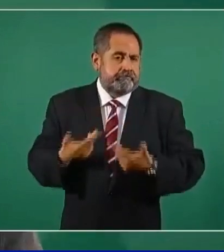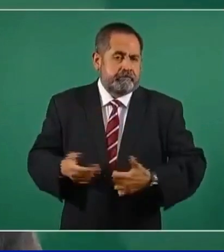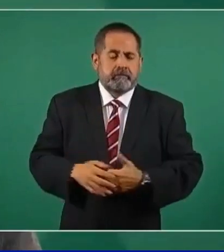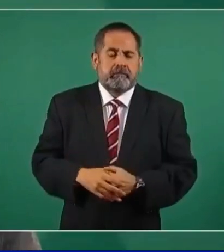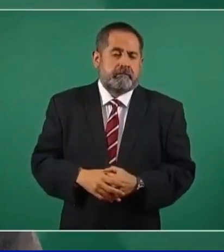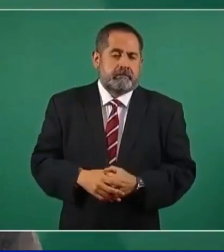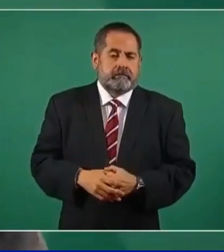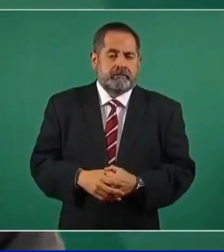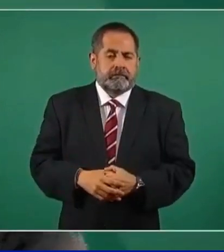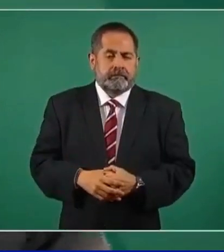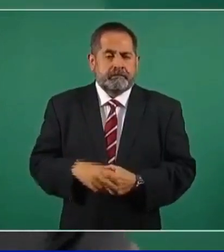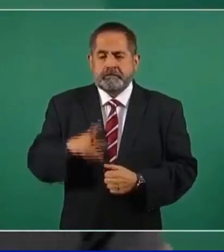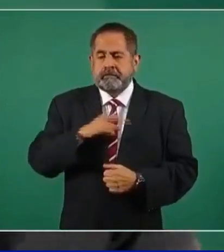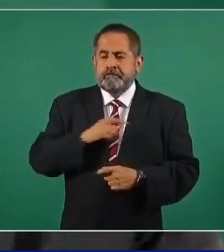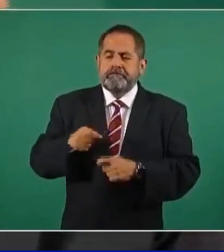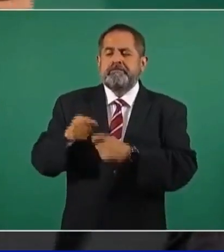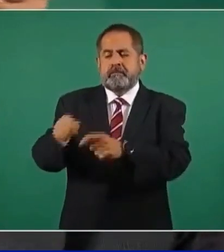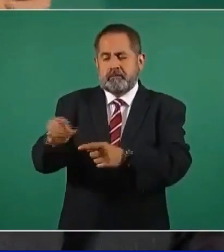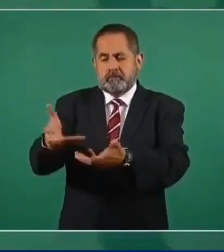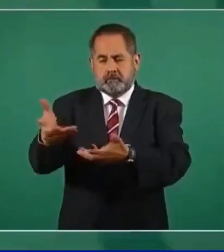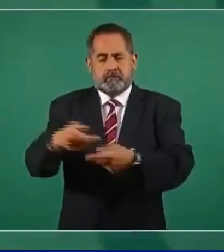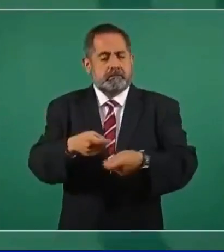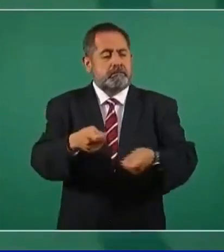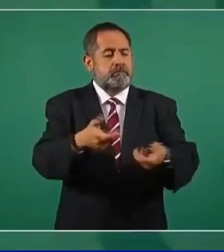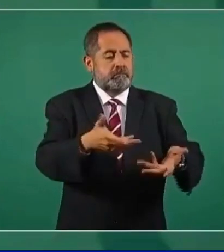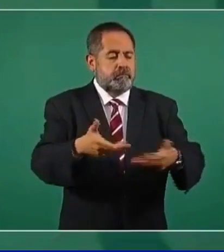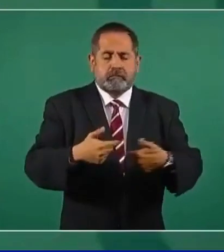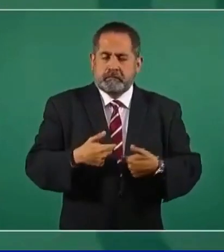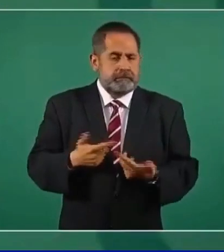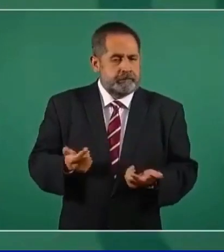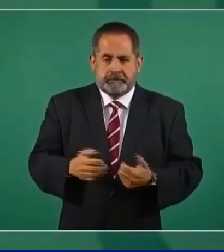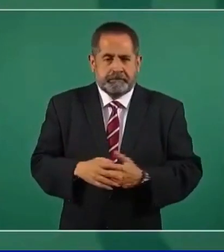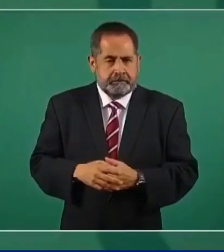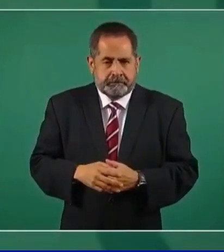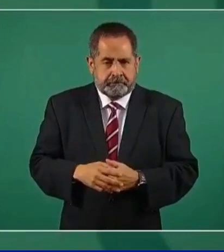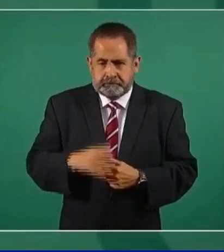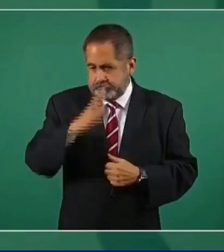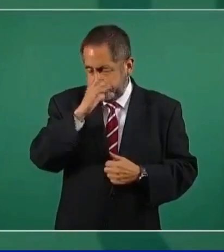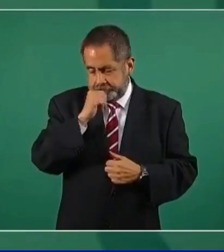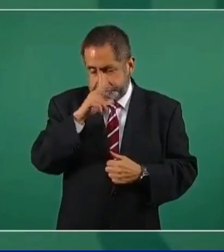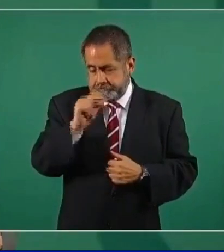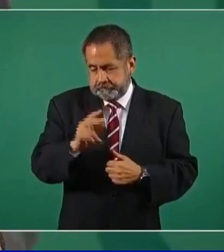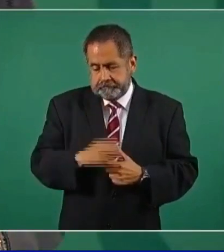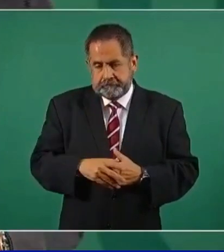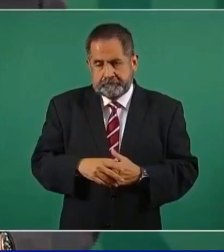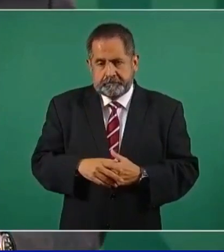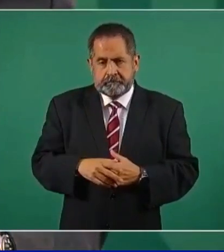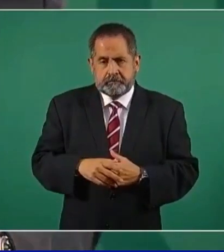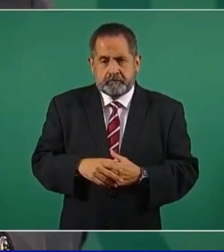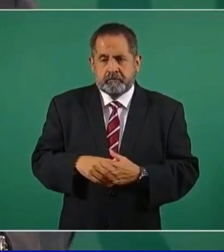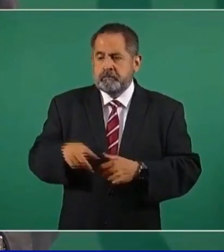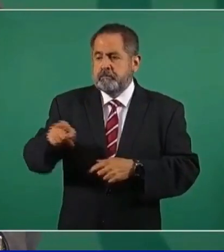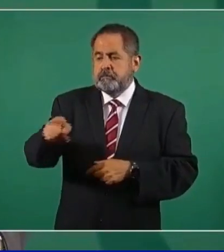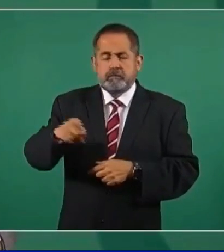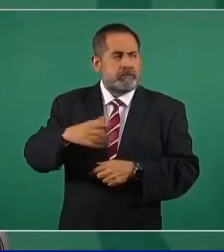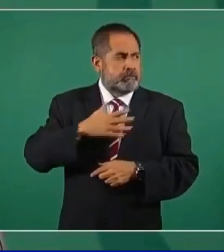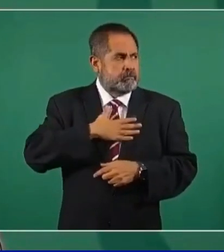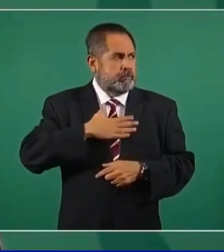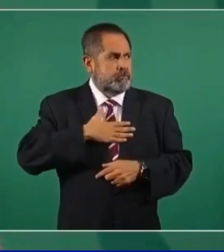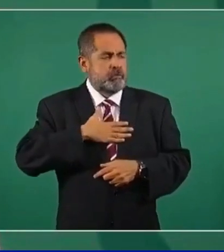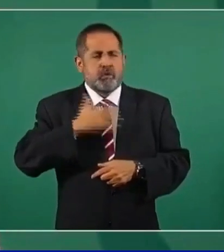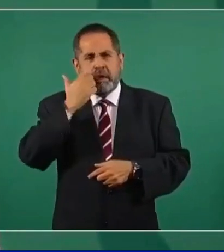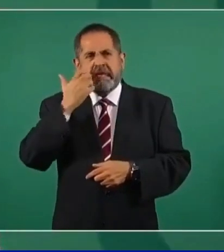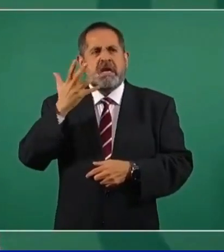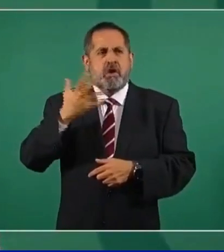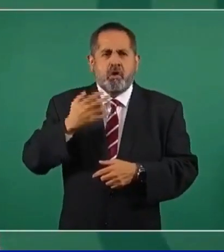No se puede hacer justicia por propia mano,